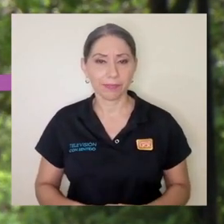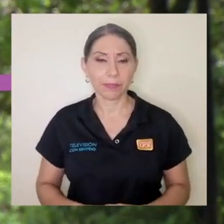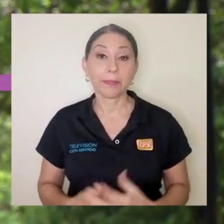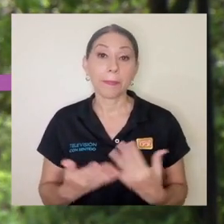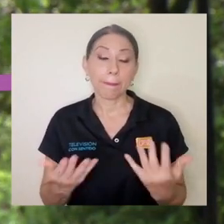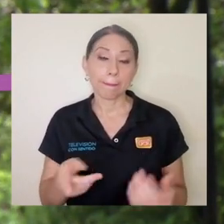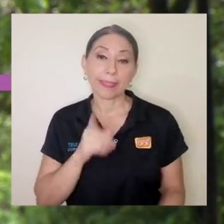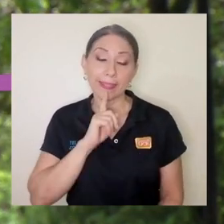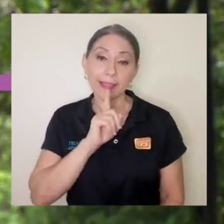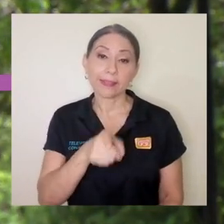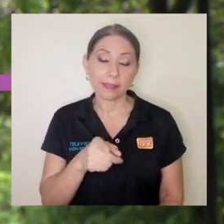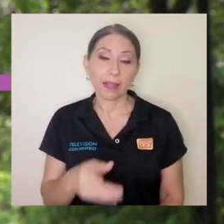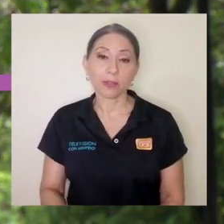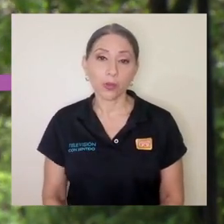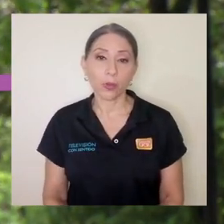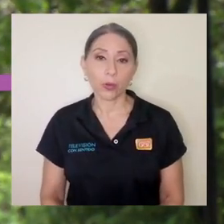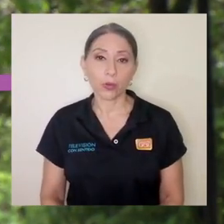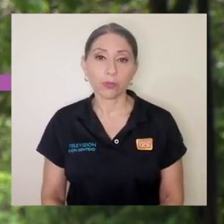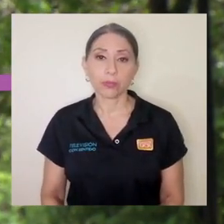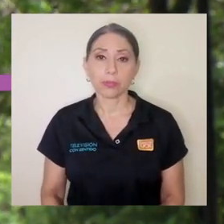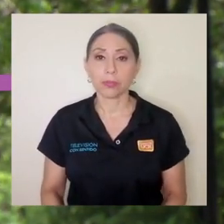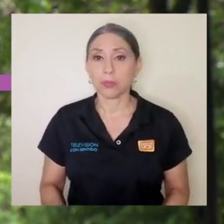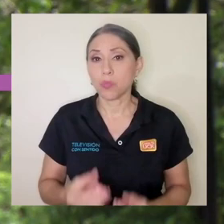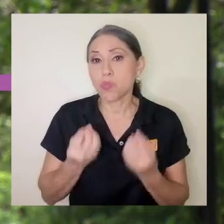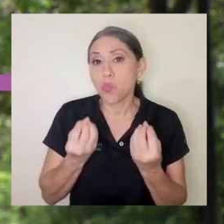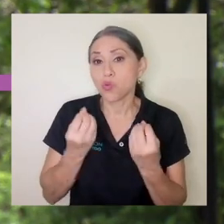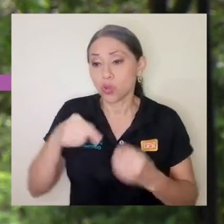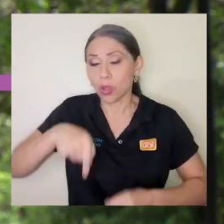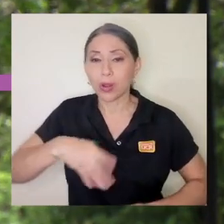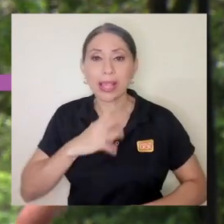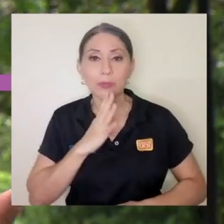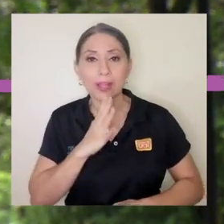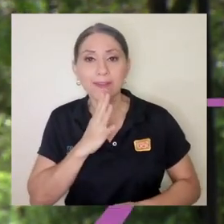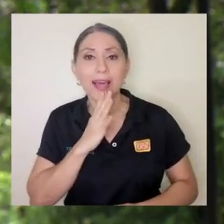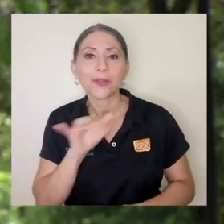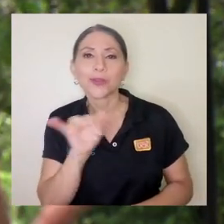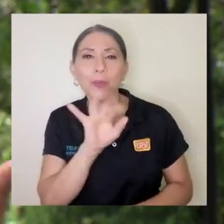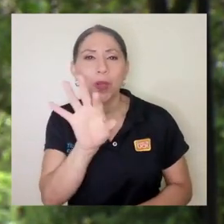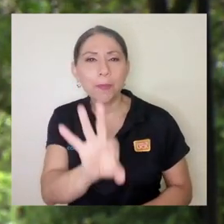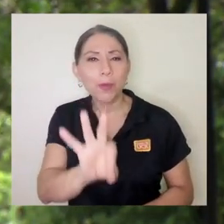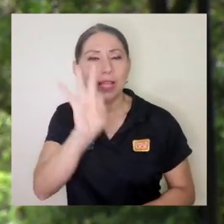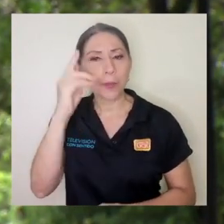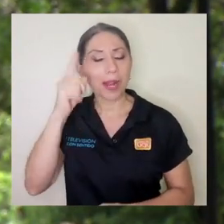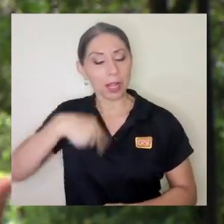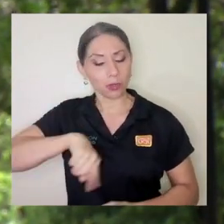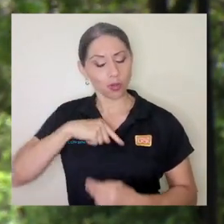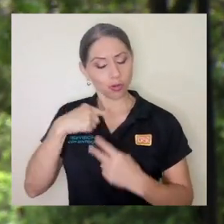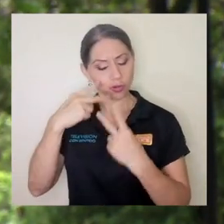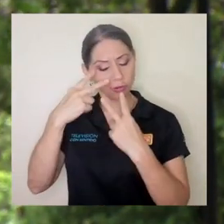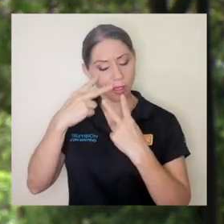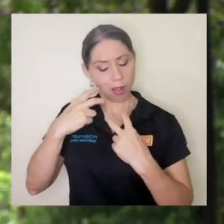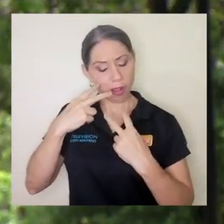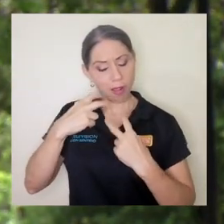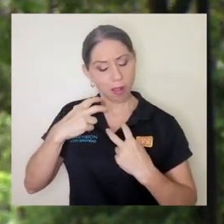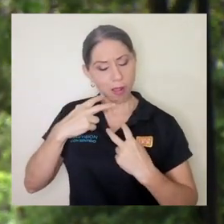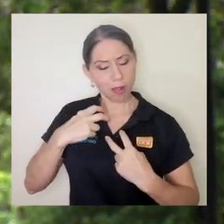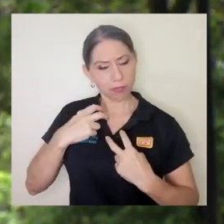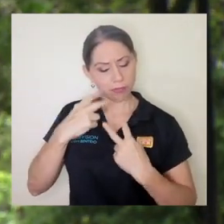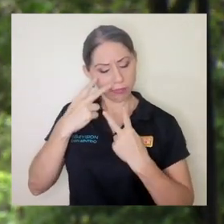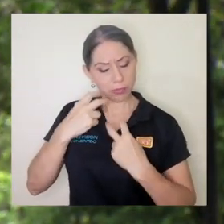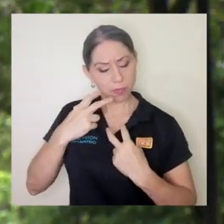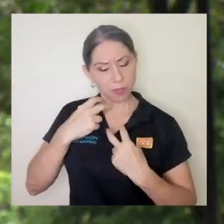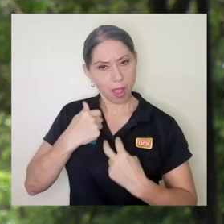bien es cierto mucho de lo que hemos hablado ha sido una invitación hacia esa introspección hacia ese acercamiento